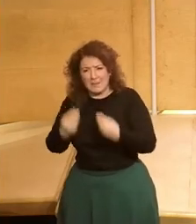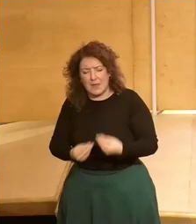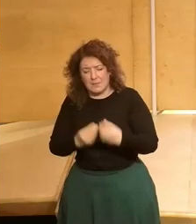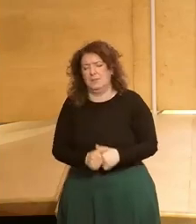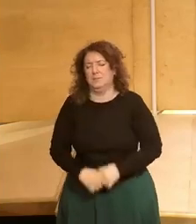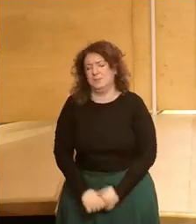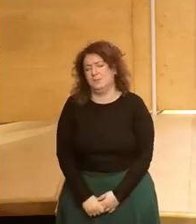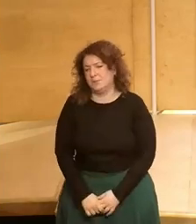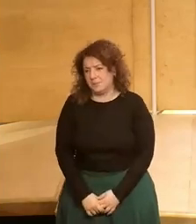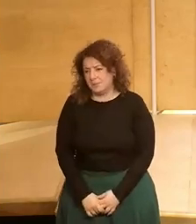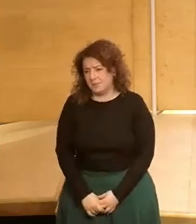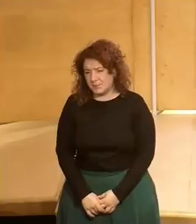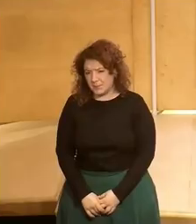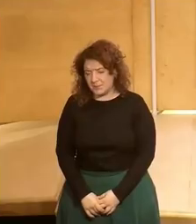mundo